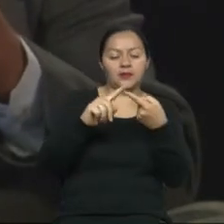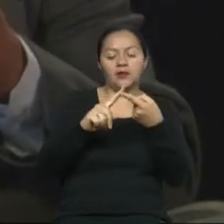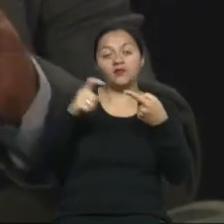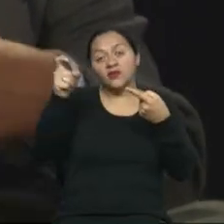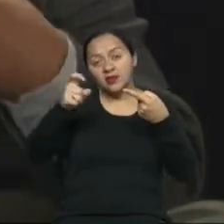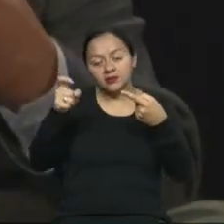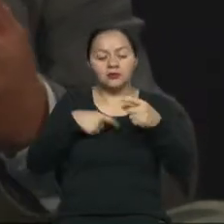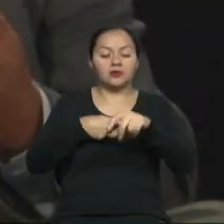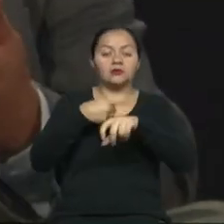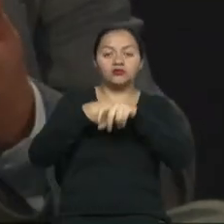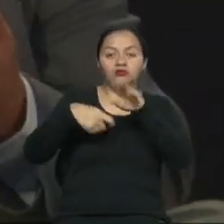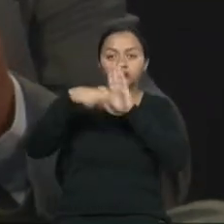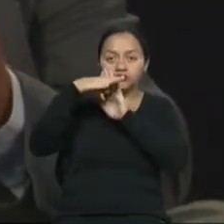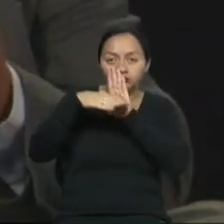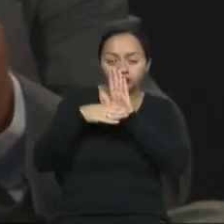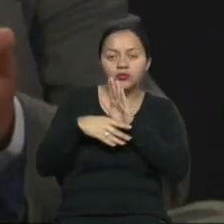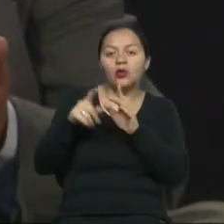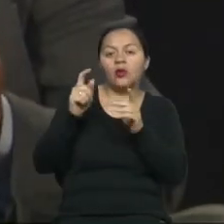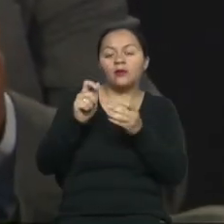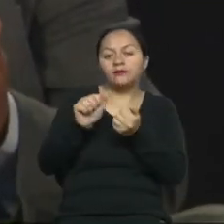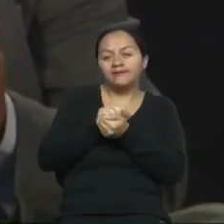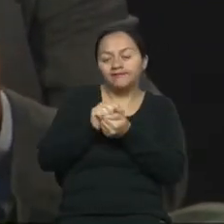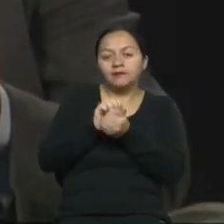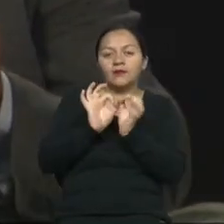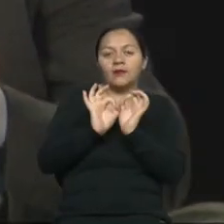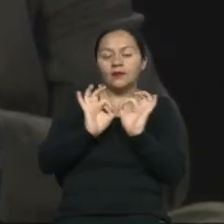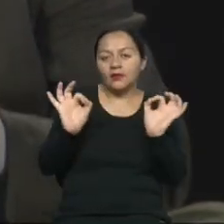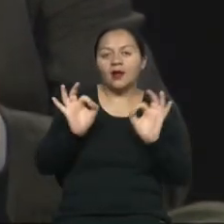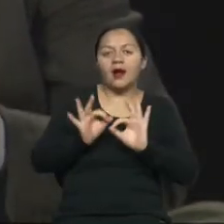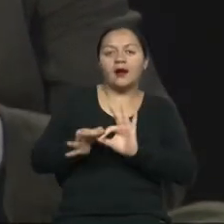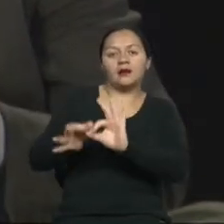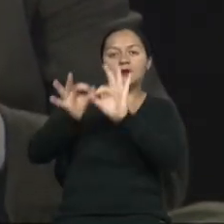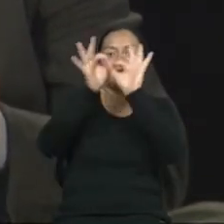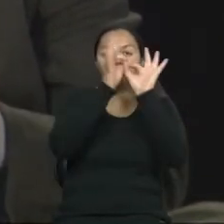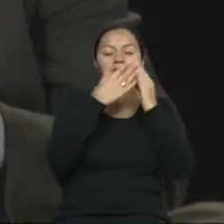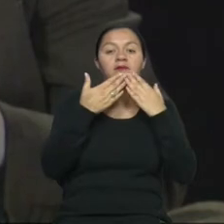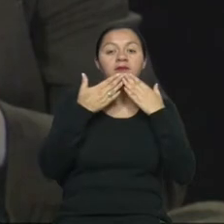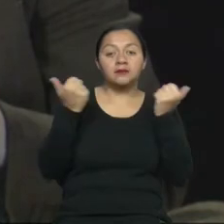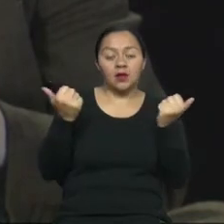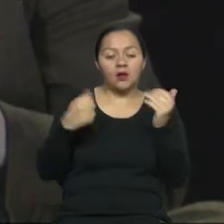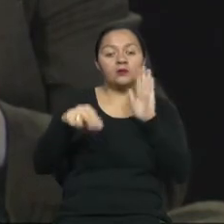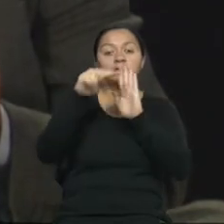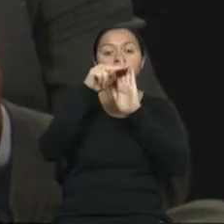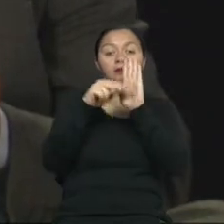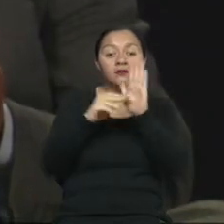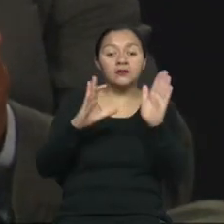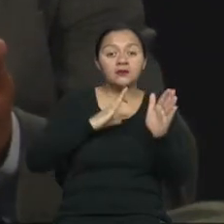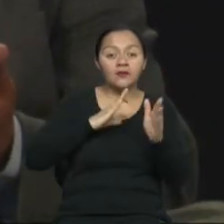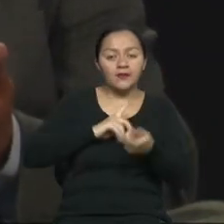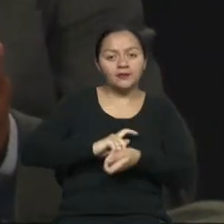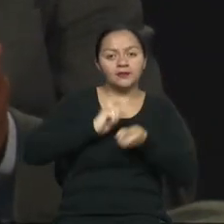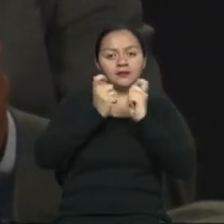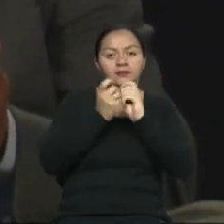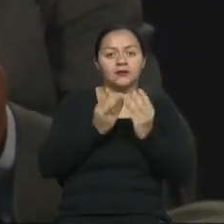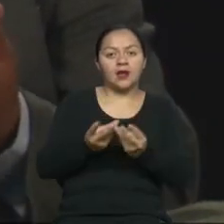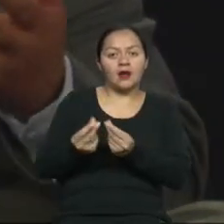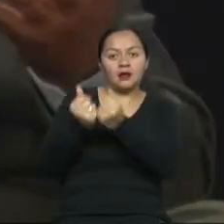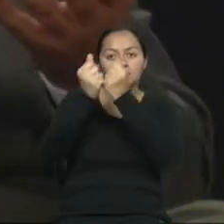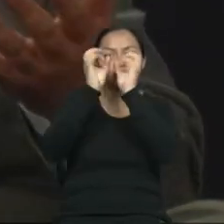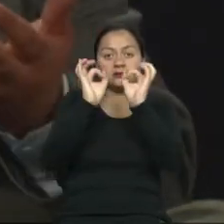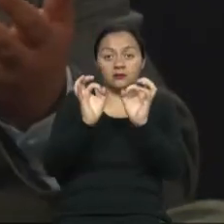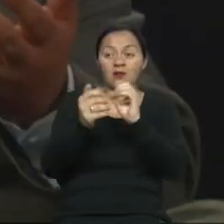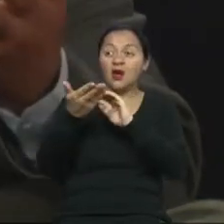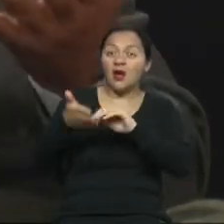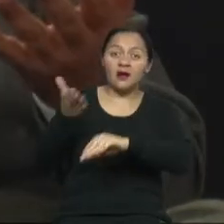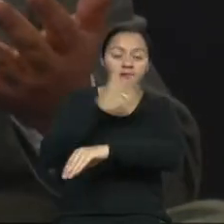especificaciones, tenían que nuevamente pulirse o mejorarse y crear normas técnicas que el país no tenía. No